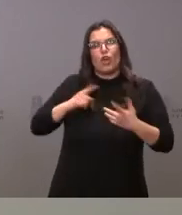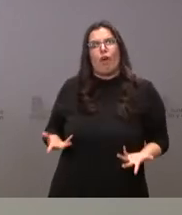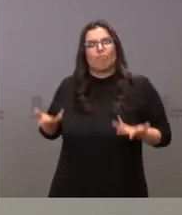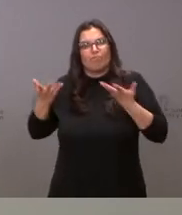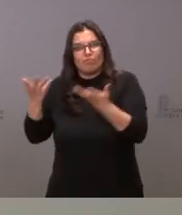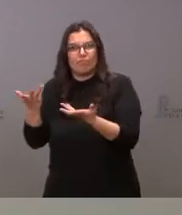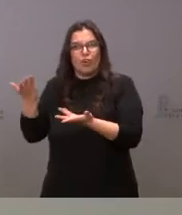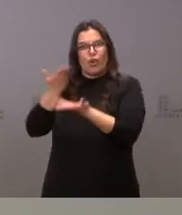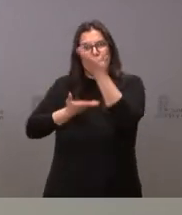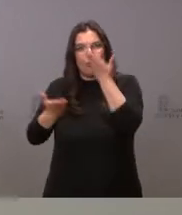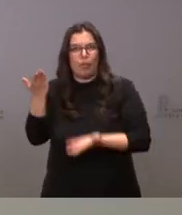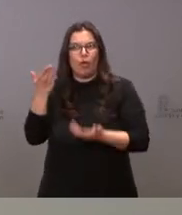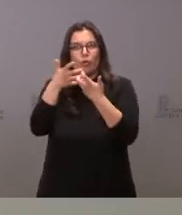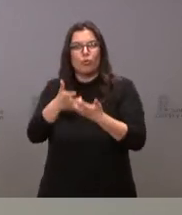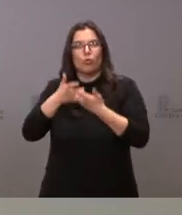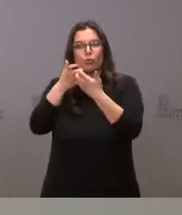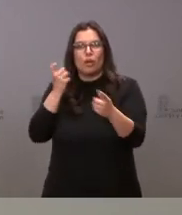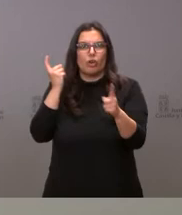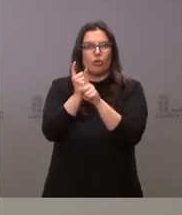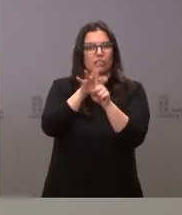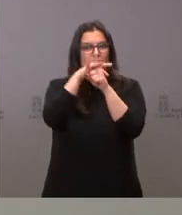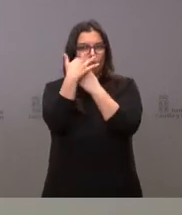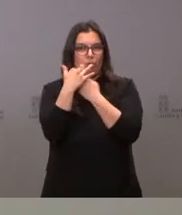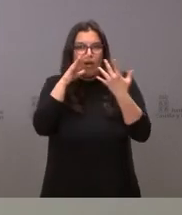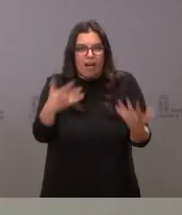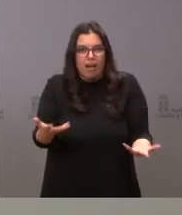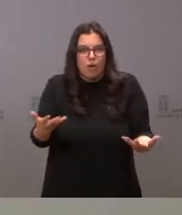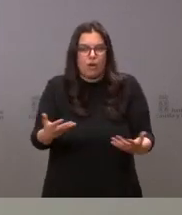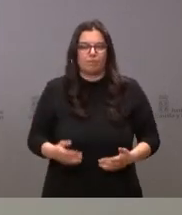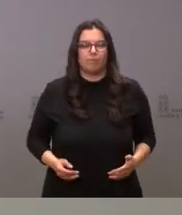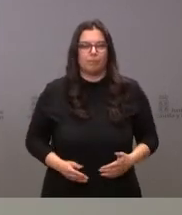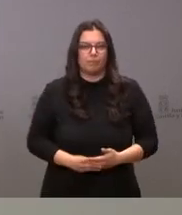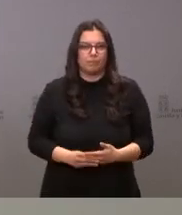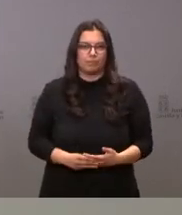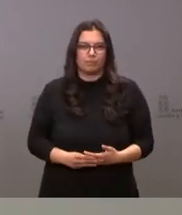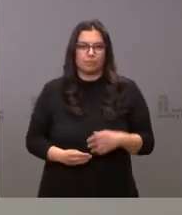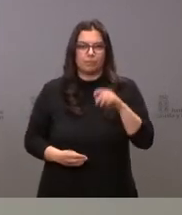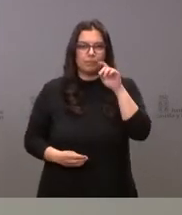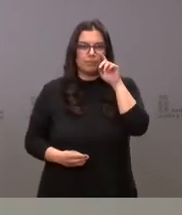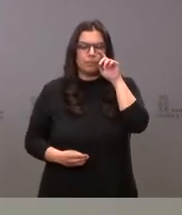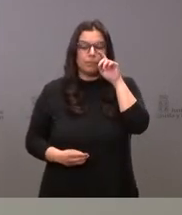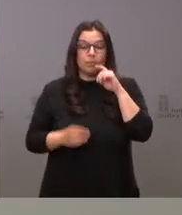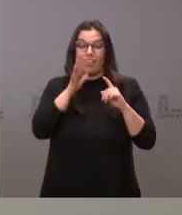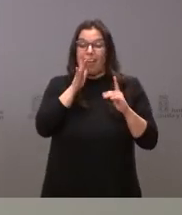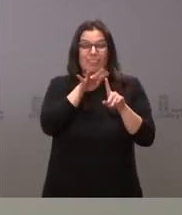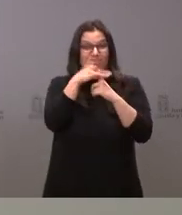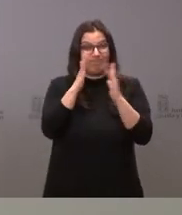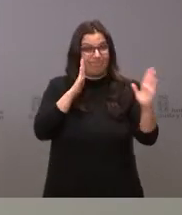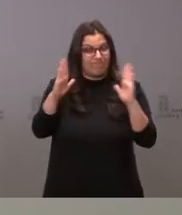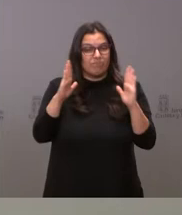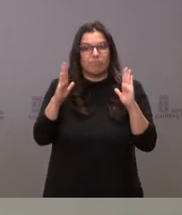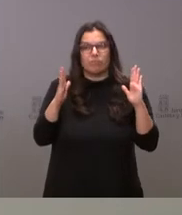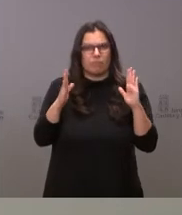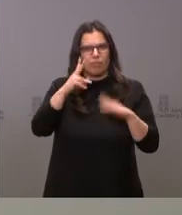autónoma a la lucha contra la situación por la que estamos atravesando. Vivimos un momento de mucha